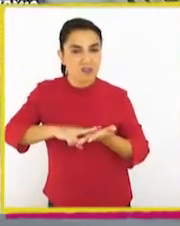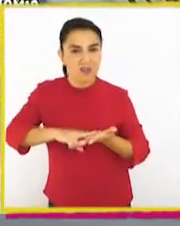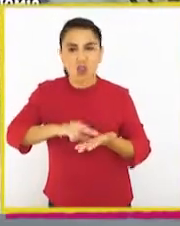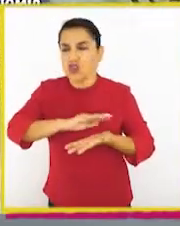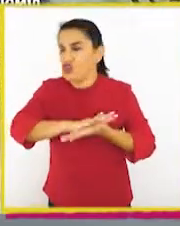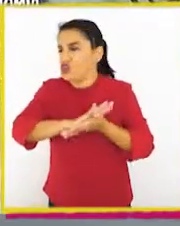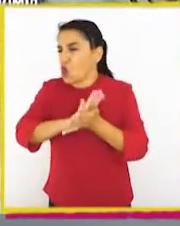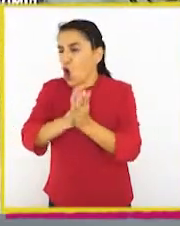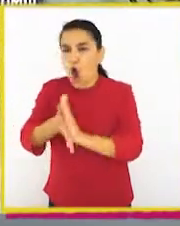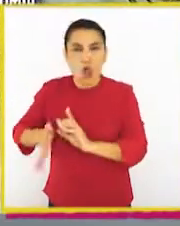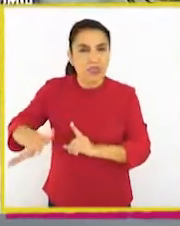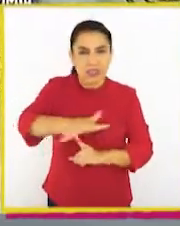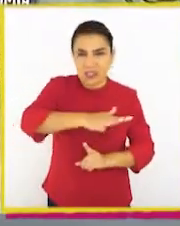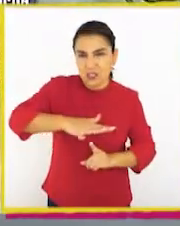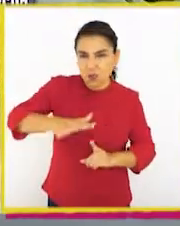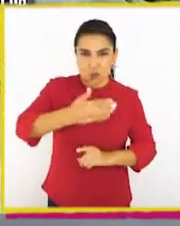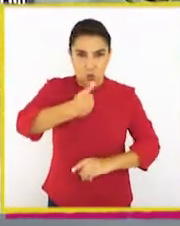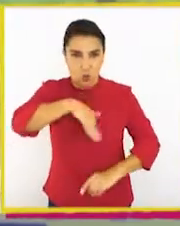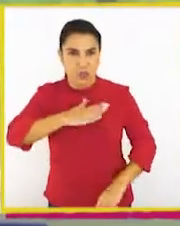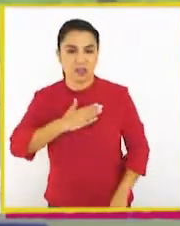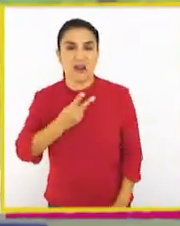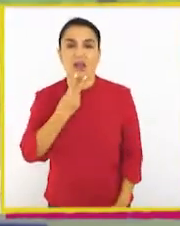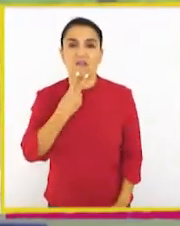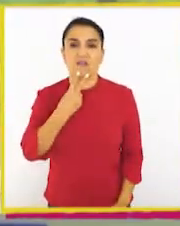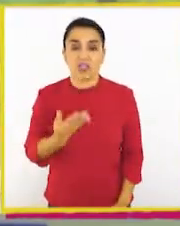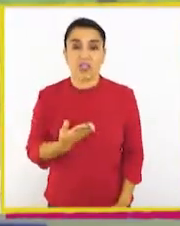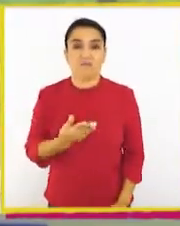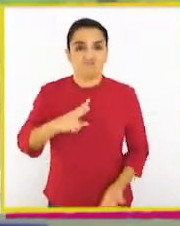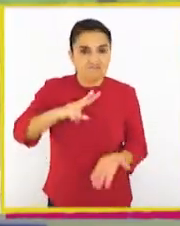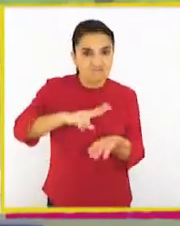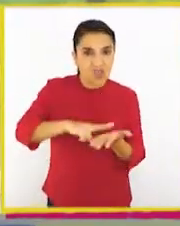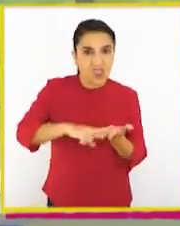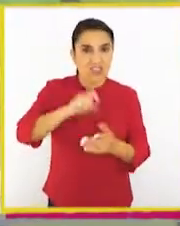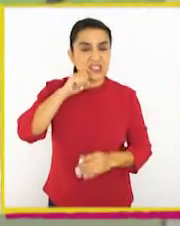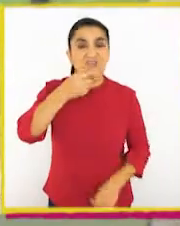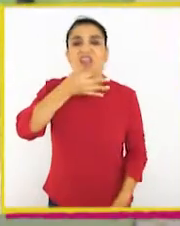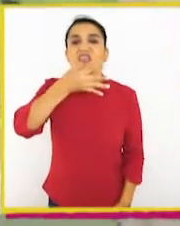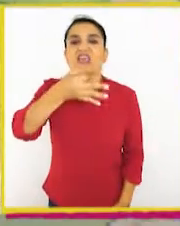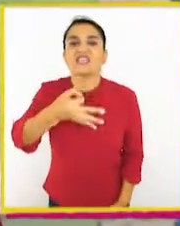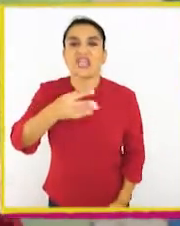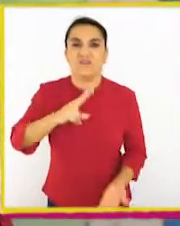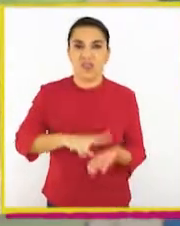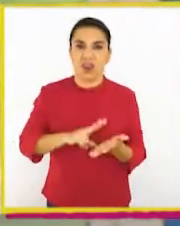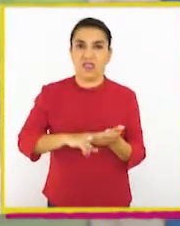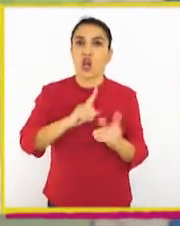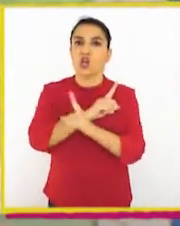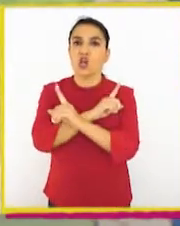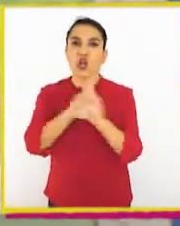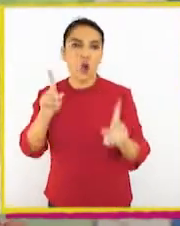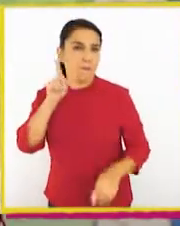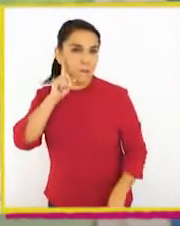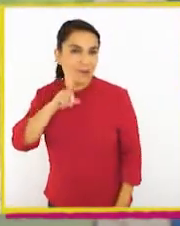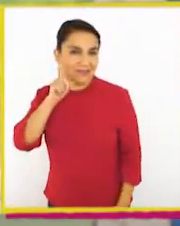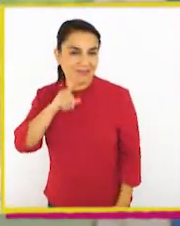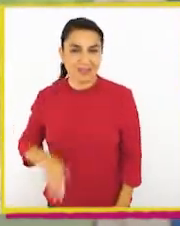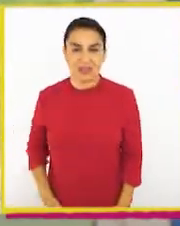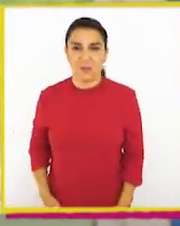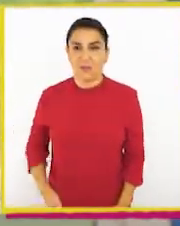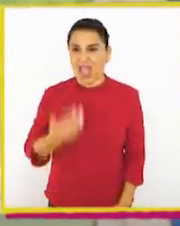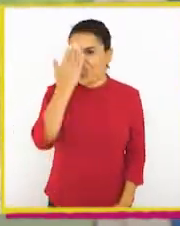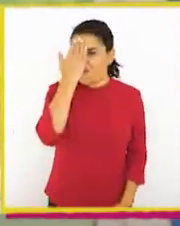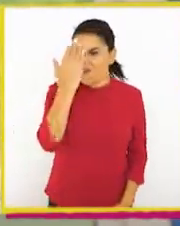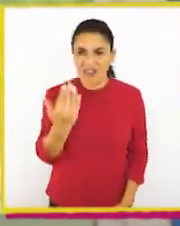en todas las circunstancias de nuestra vida. Ser honestos es decir la verdad y no recurrir a las mentiras.